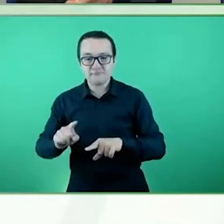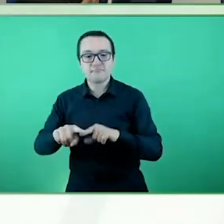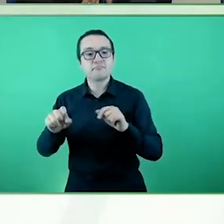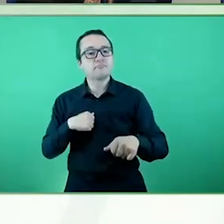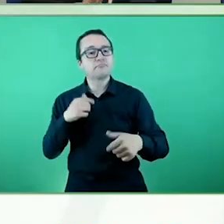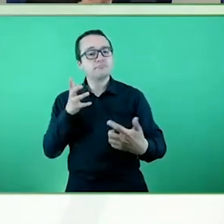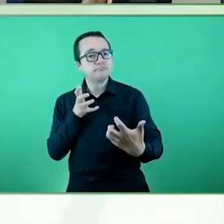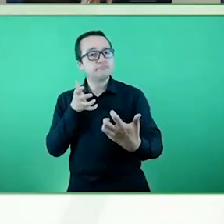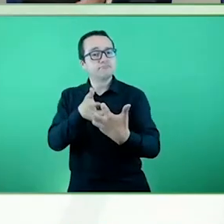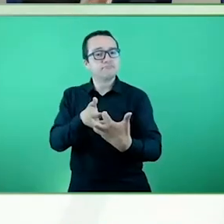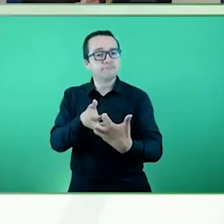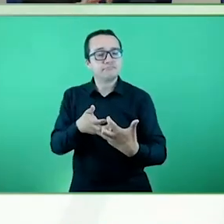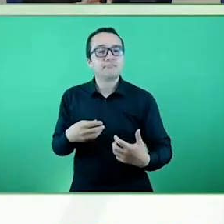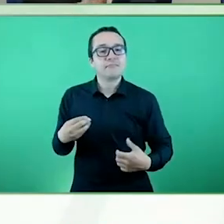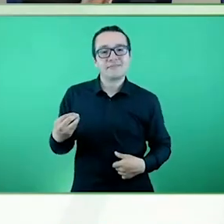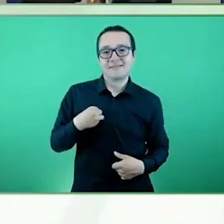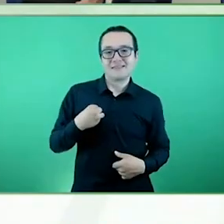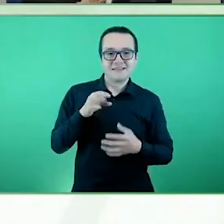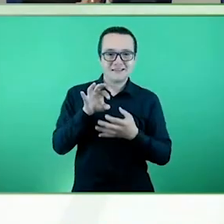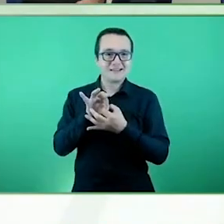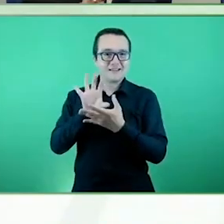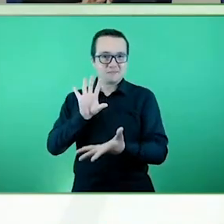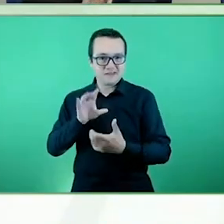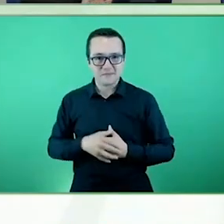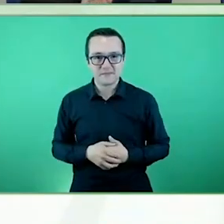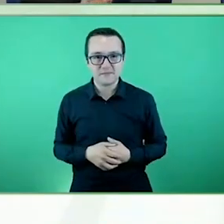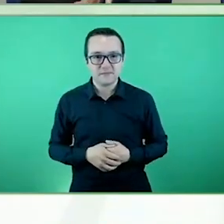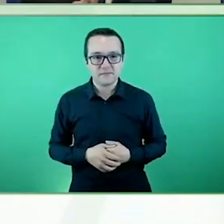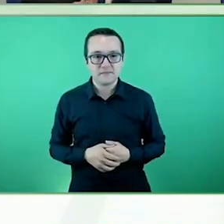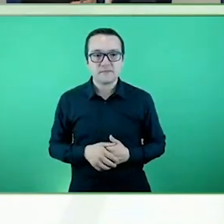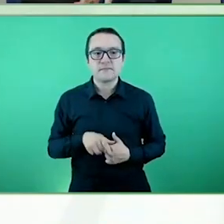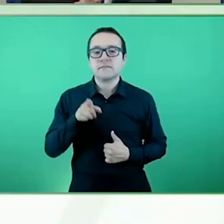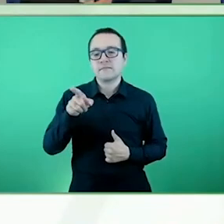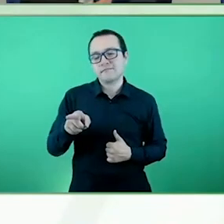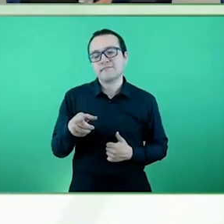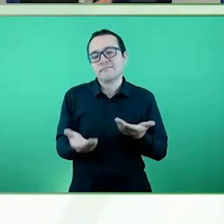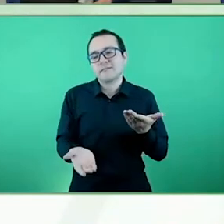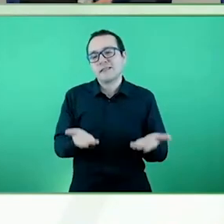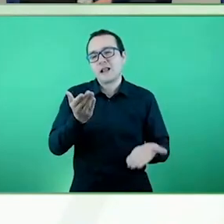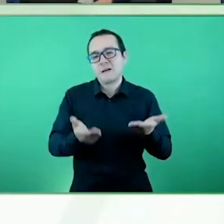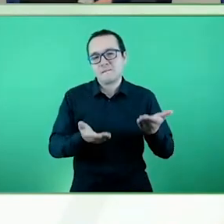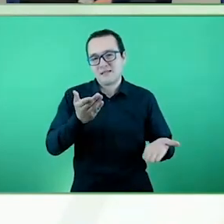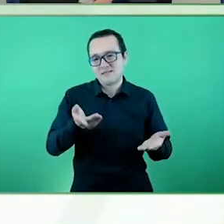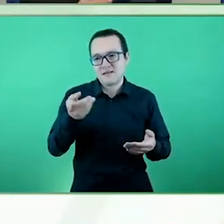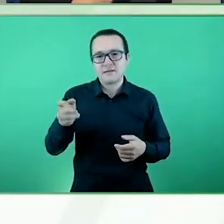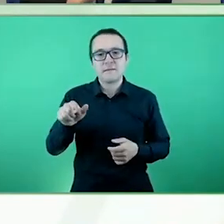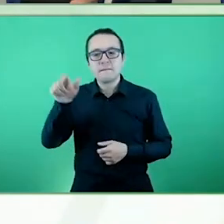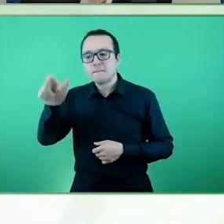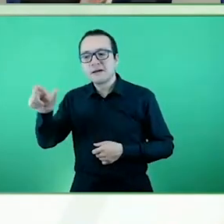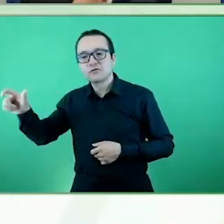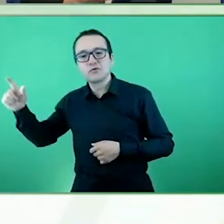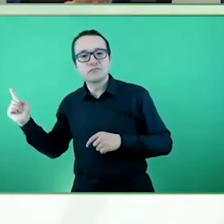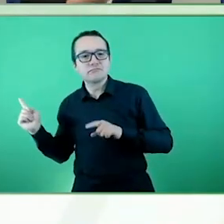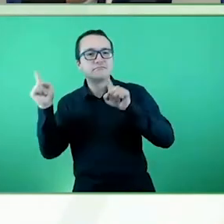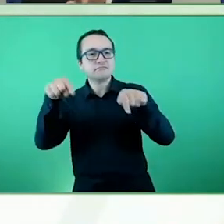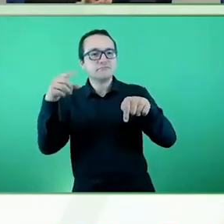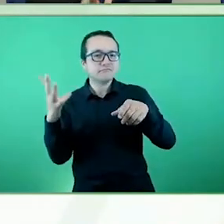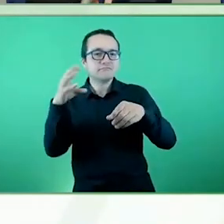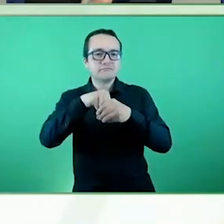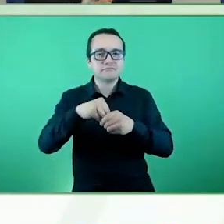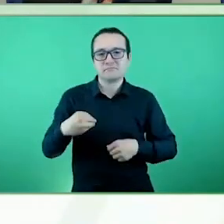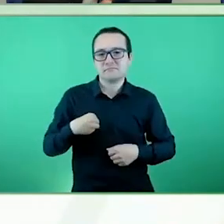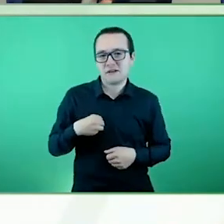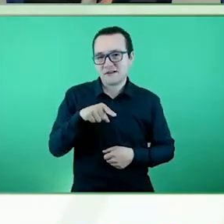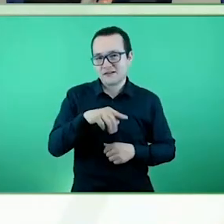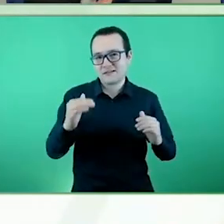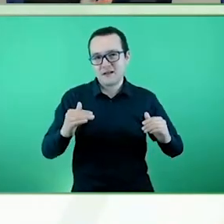Hay diferentes perfiles de usuarios que pueden acceder a estos apartamentos, principalmente personas con discapacidad o